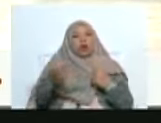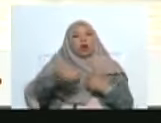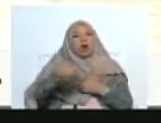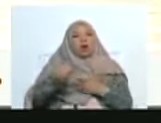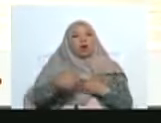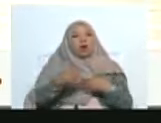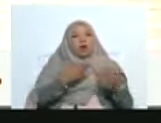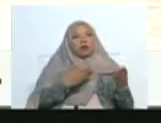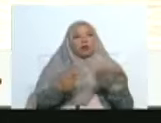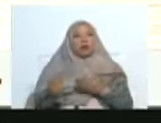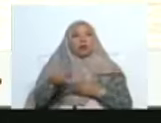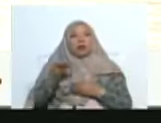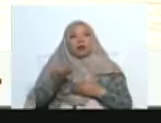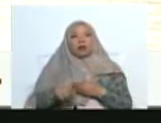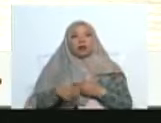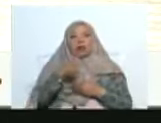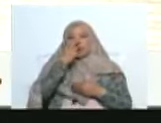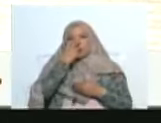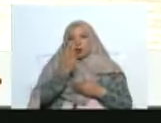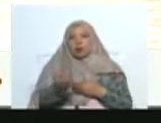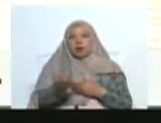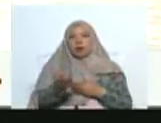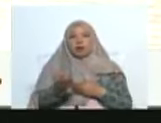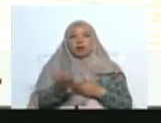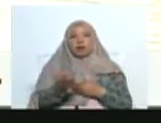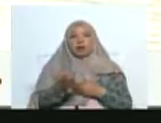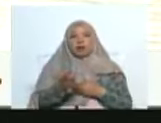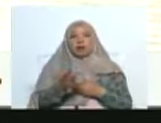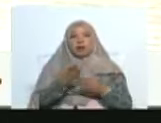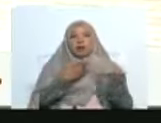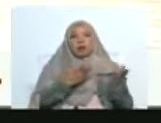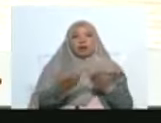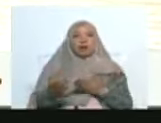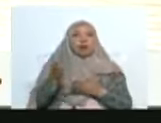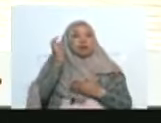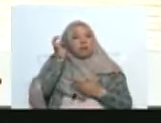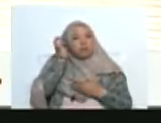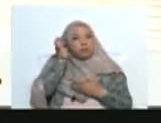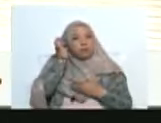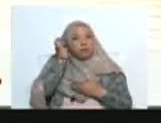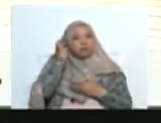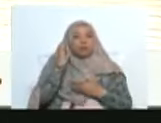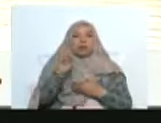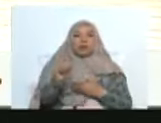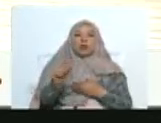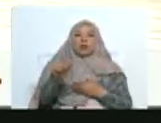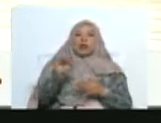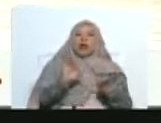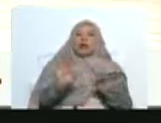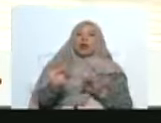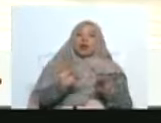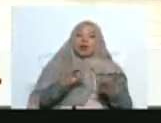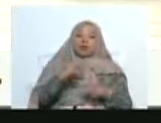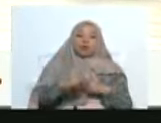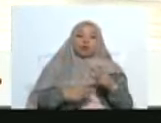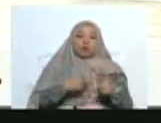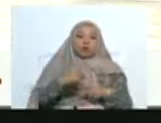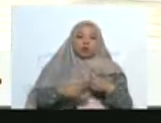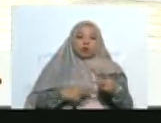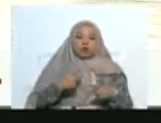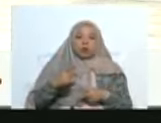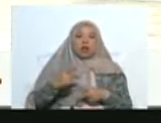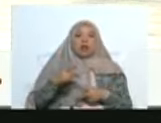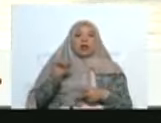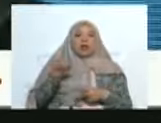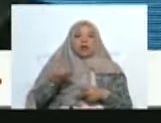Quiero dar la bienvenida también a Alice Guimaraes, actriz, productora de teatro de los Andes,